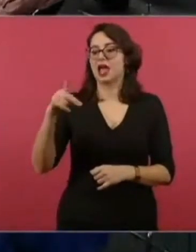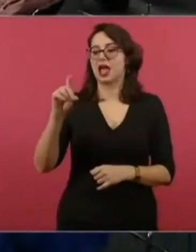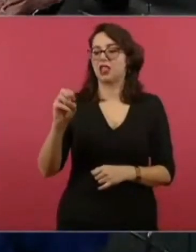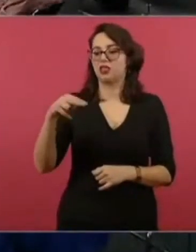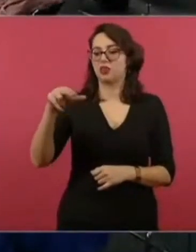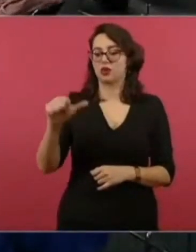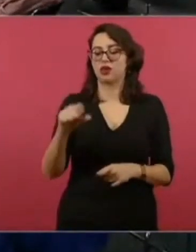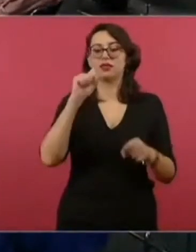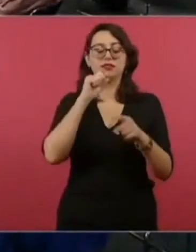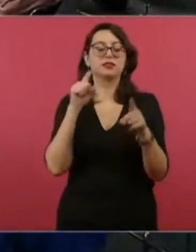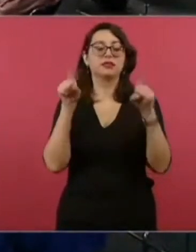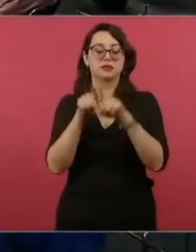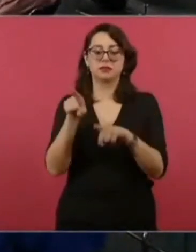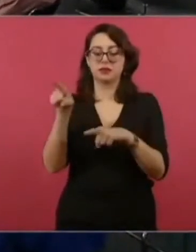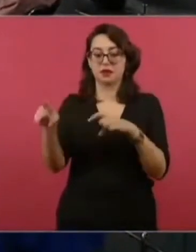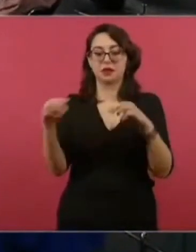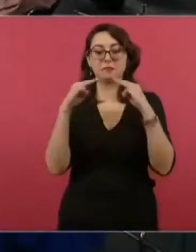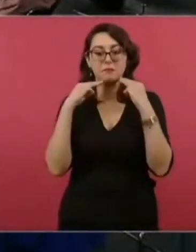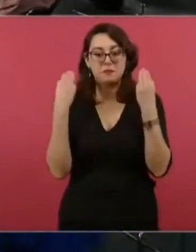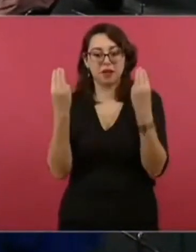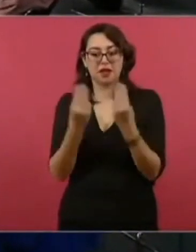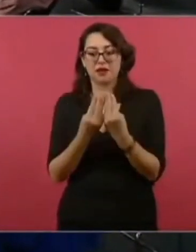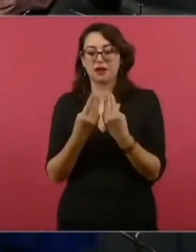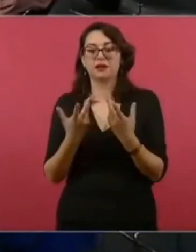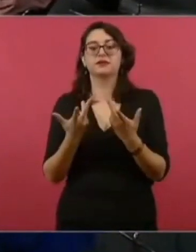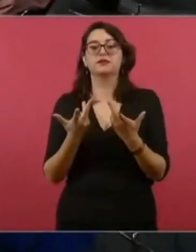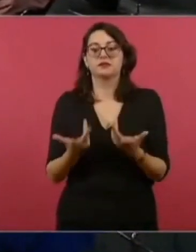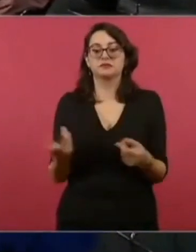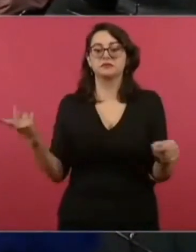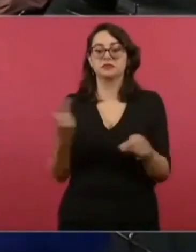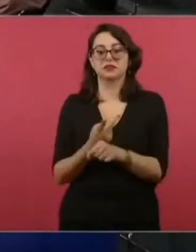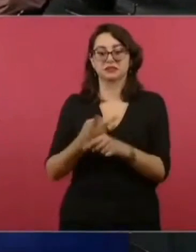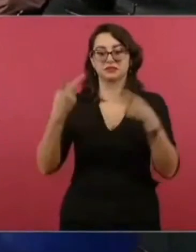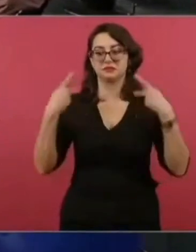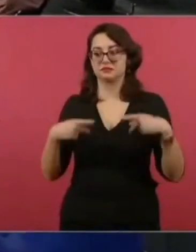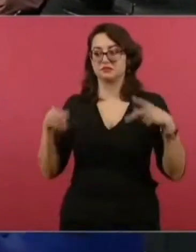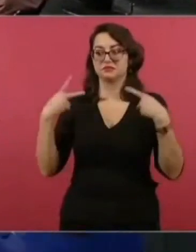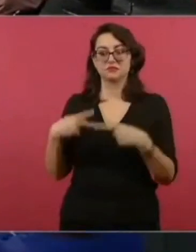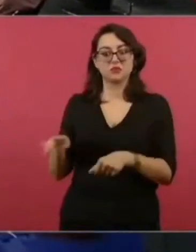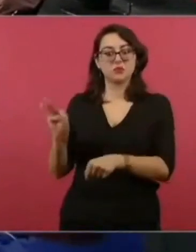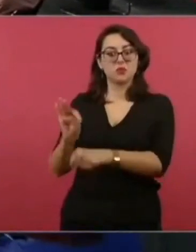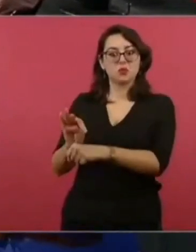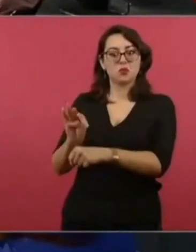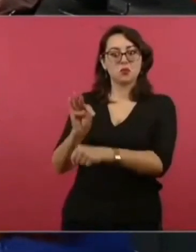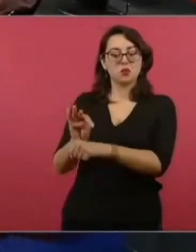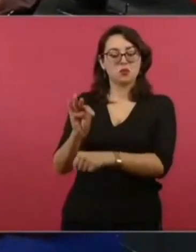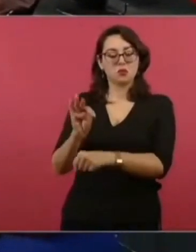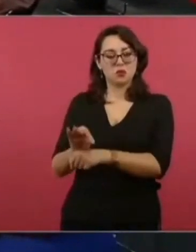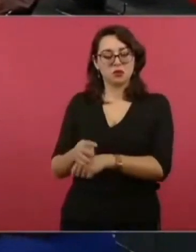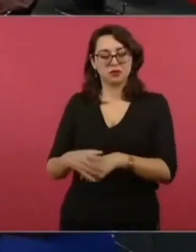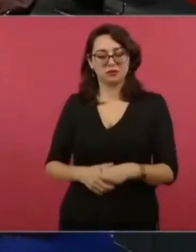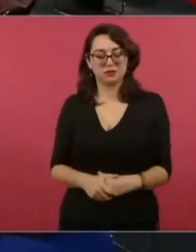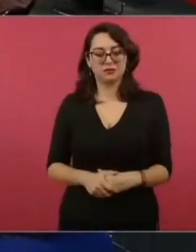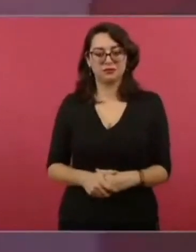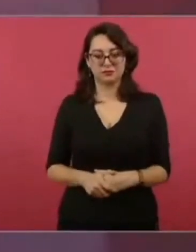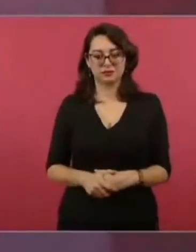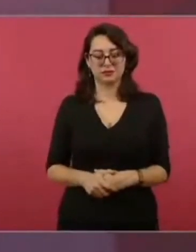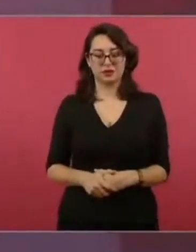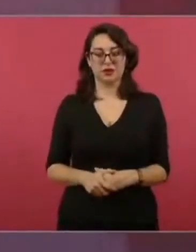la delincuencia, y tienen una base. Llega un avión